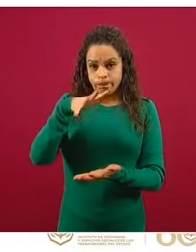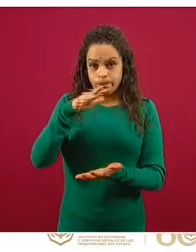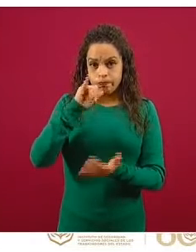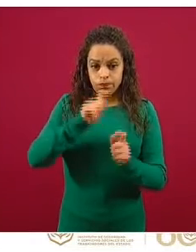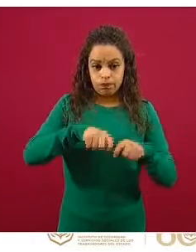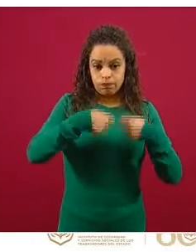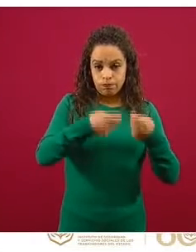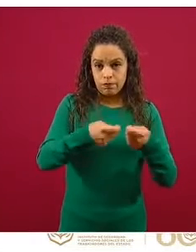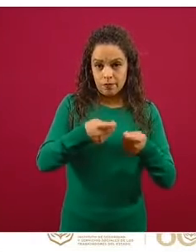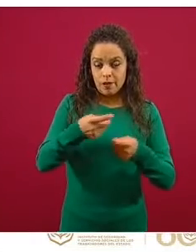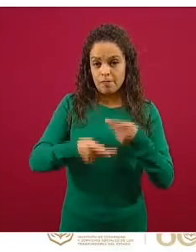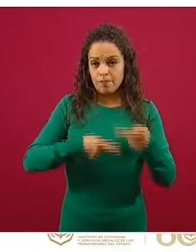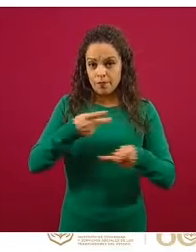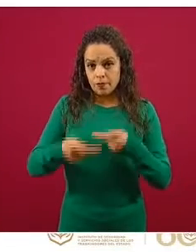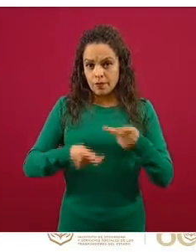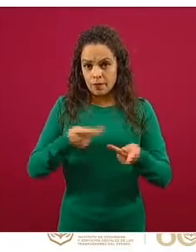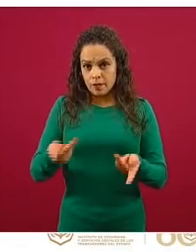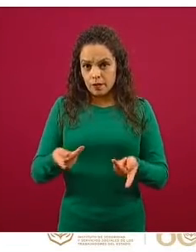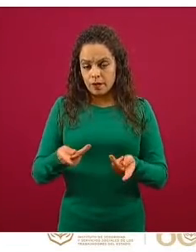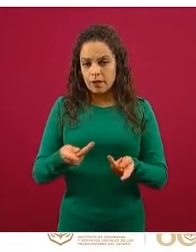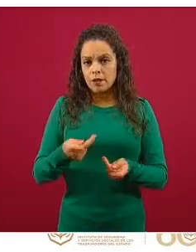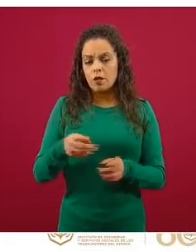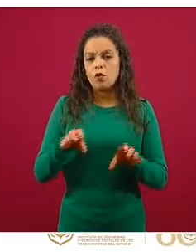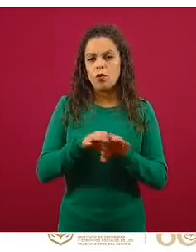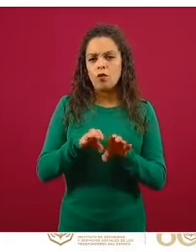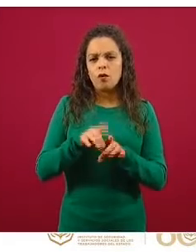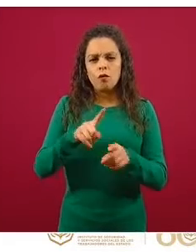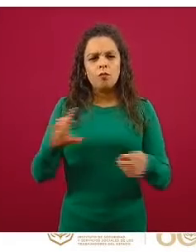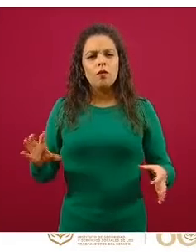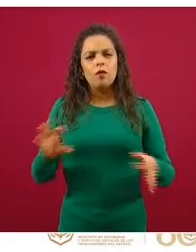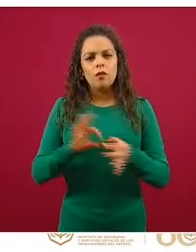de la afiliación que tenemos en cada uno de ellos.